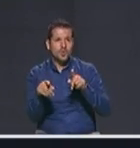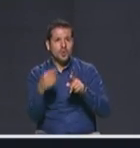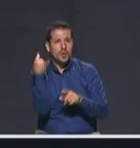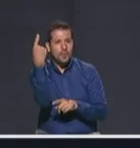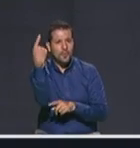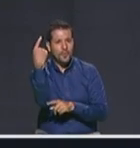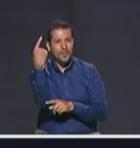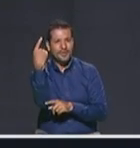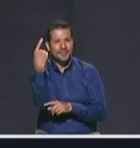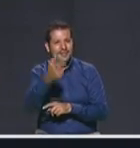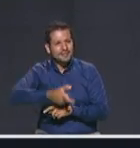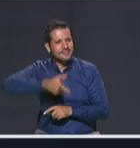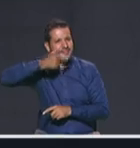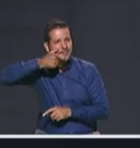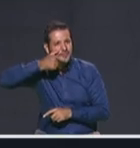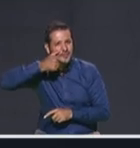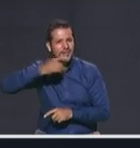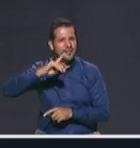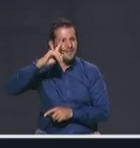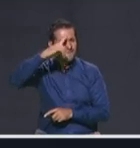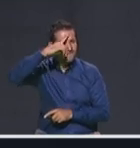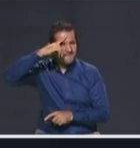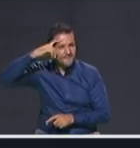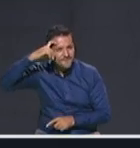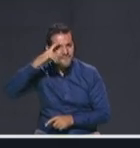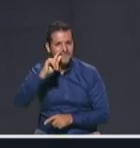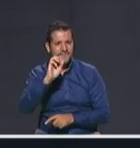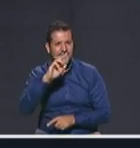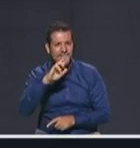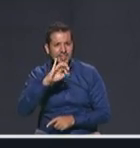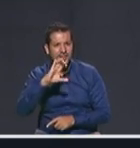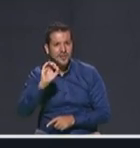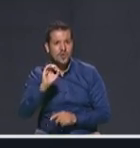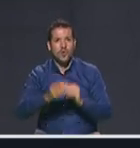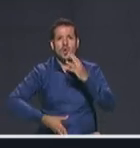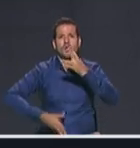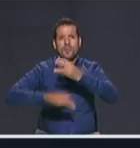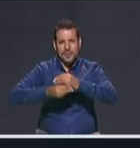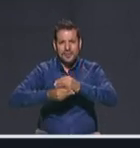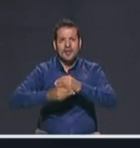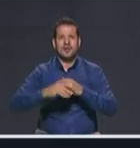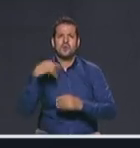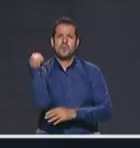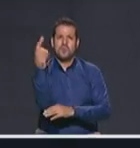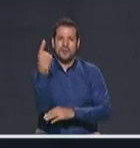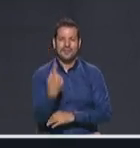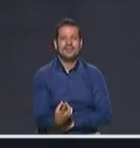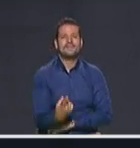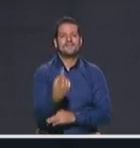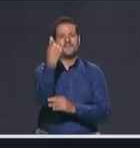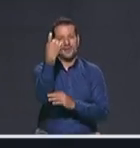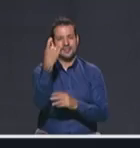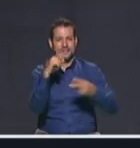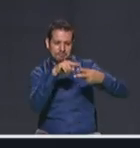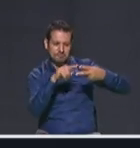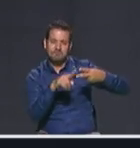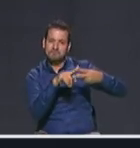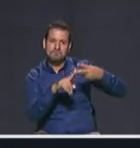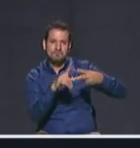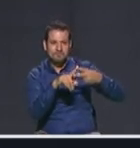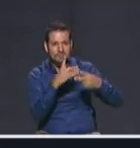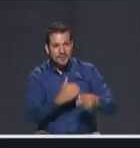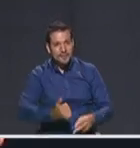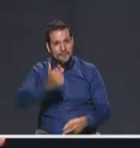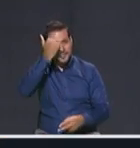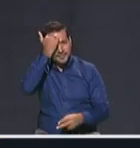de Federico Gutiérrez. Yo no creo eso. Yo lo que creo es que hay que completarla. Esa es una política de seguridad incompleta, que le faltan dos cosas fundamentales,